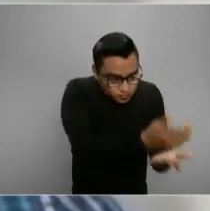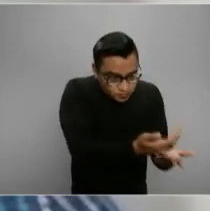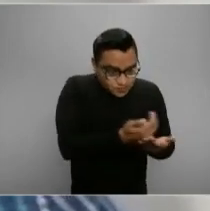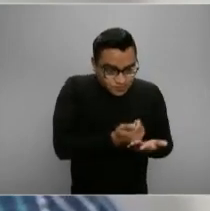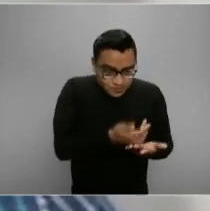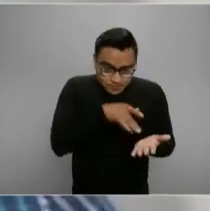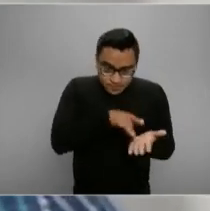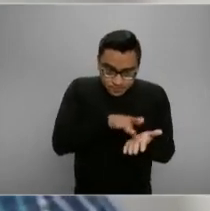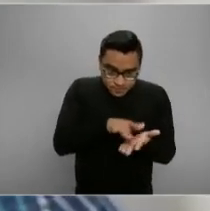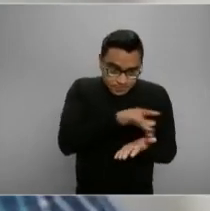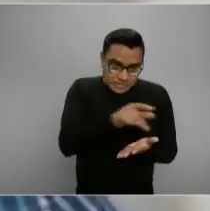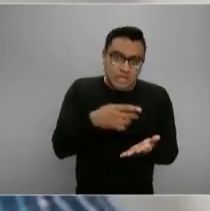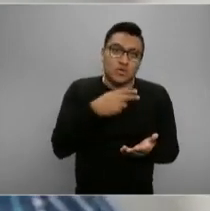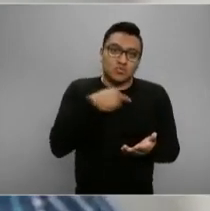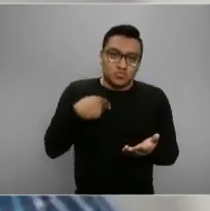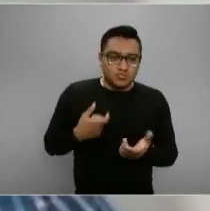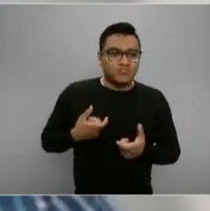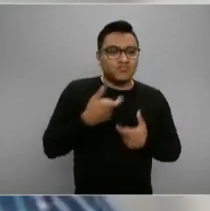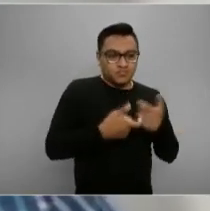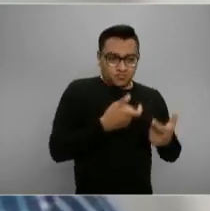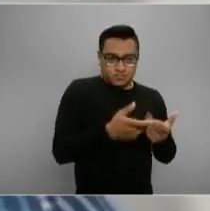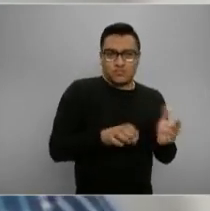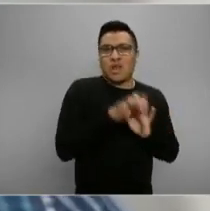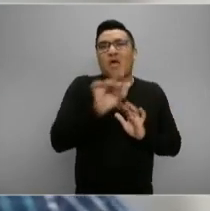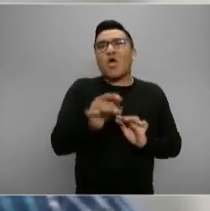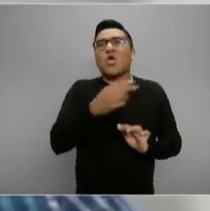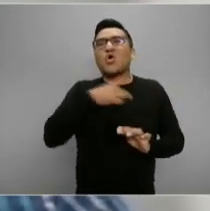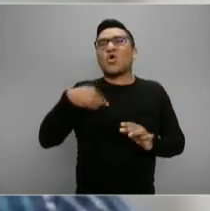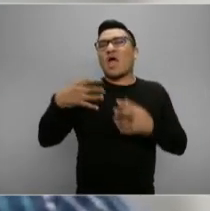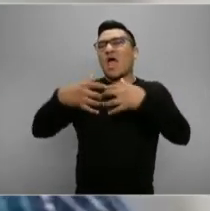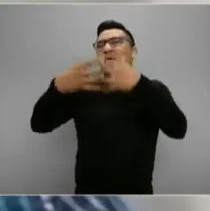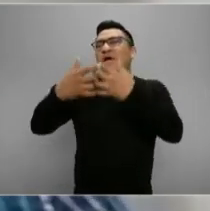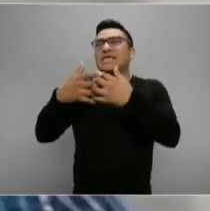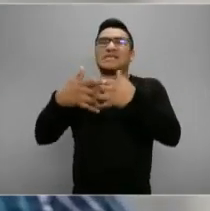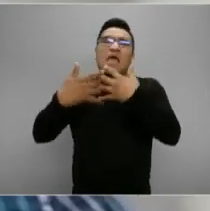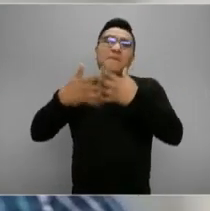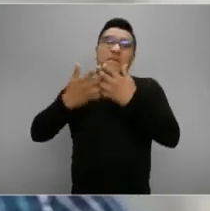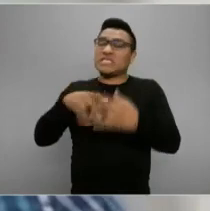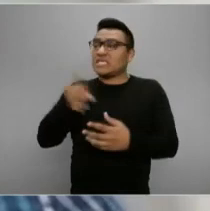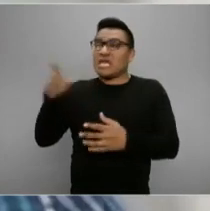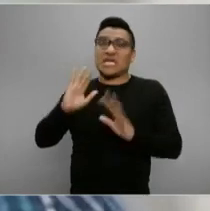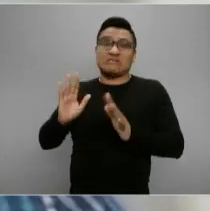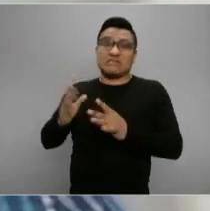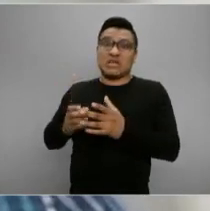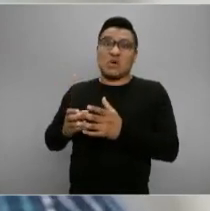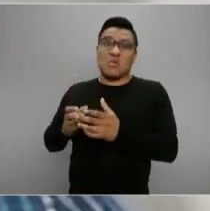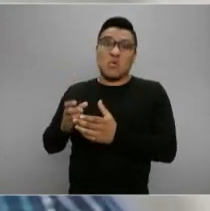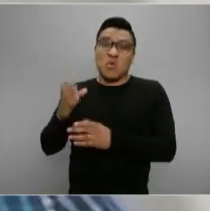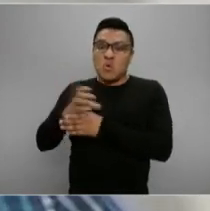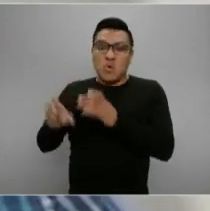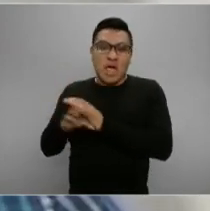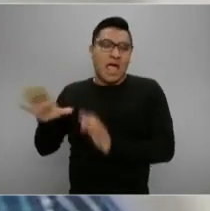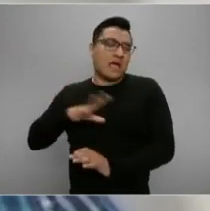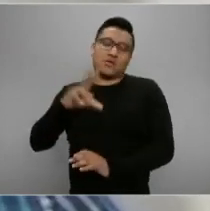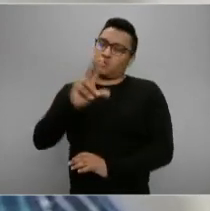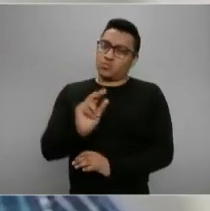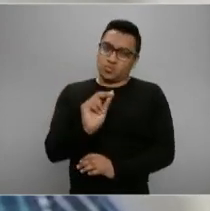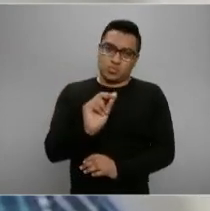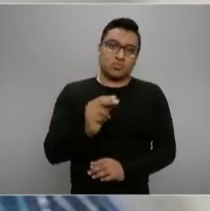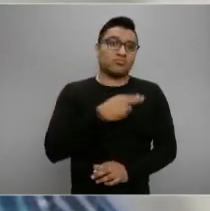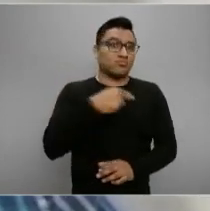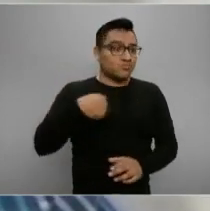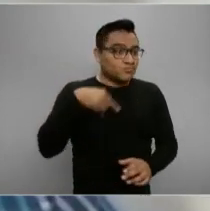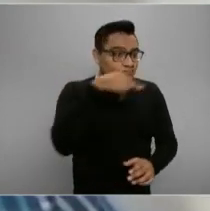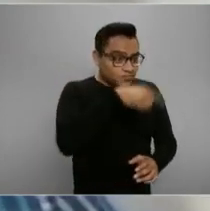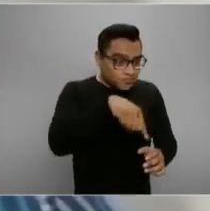complejos, o sea, no nos vamos a ir a prefabricados. Vamos, más que nada, a empezar a diseñar estos equipamientos,